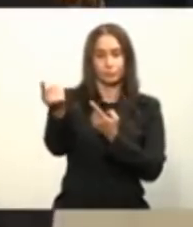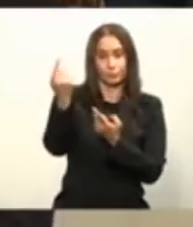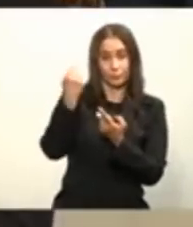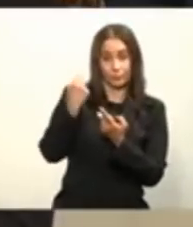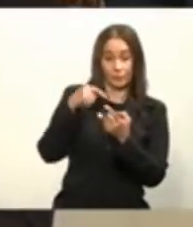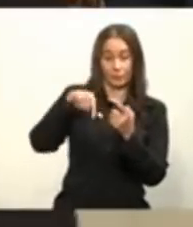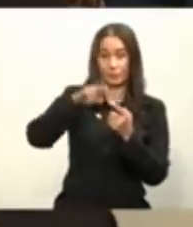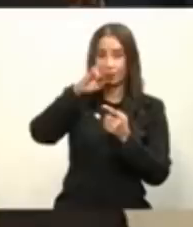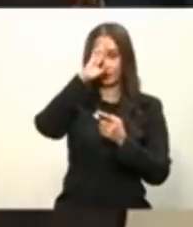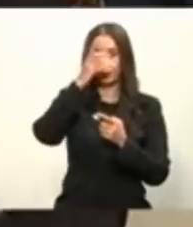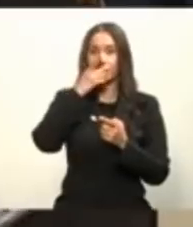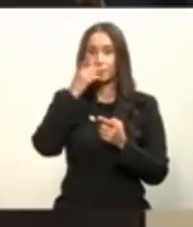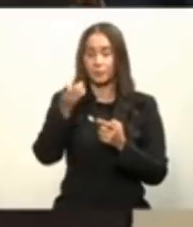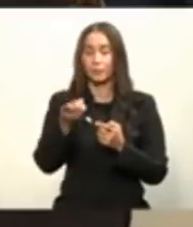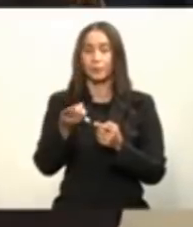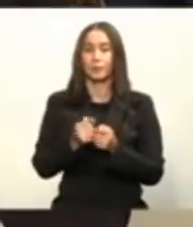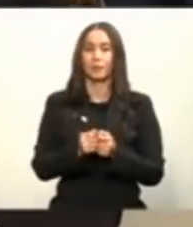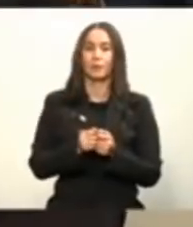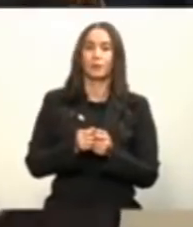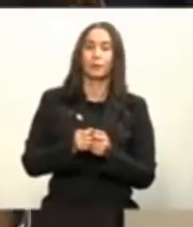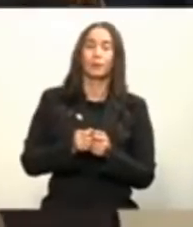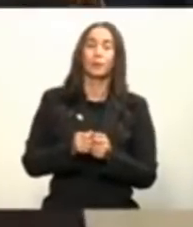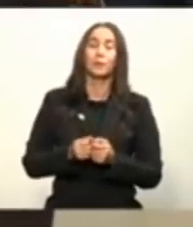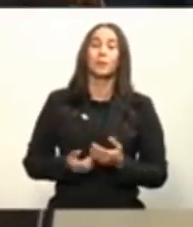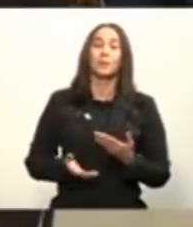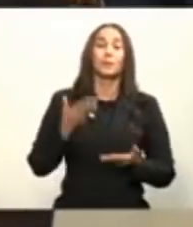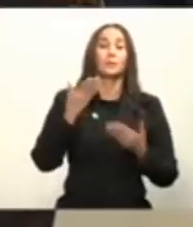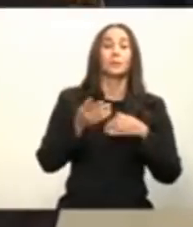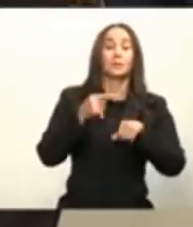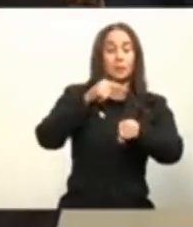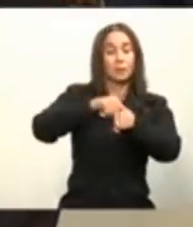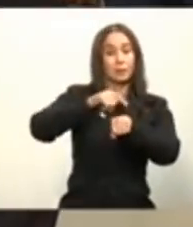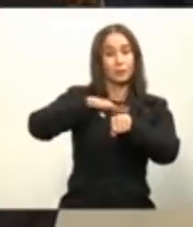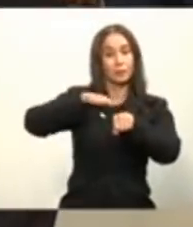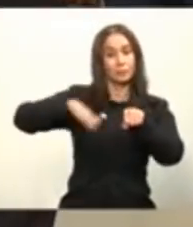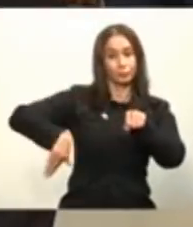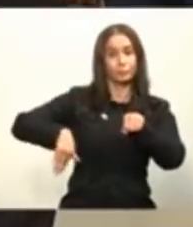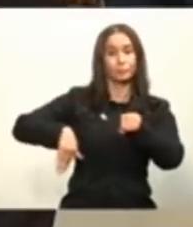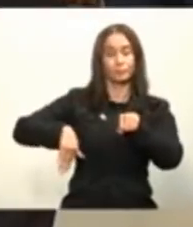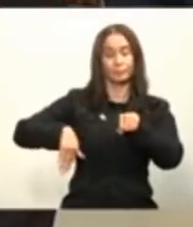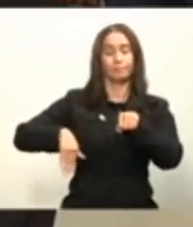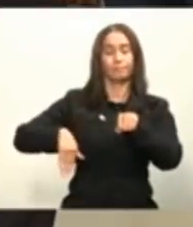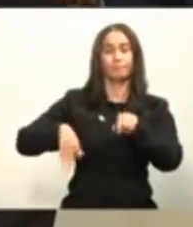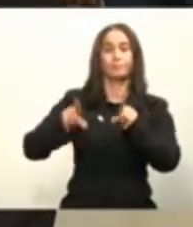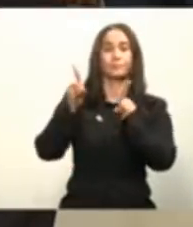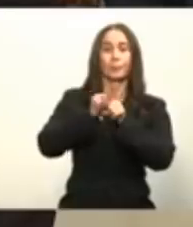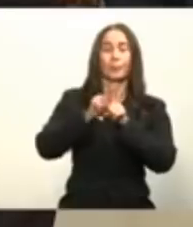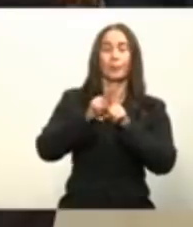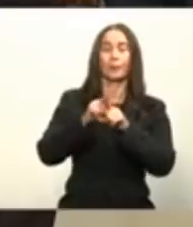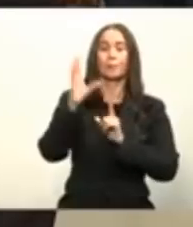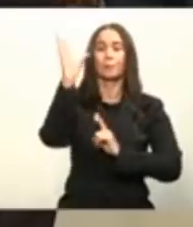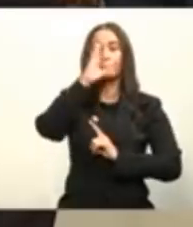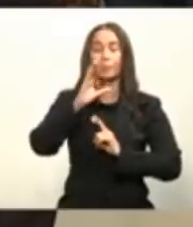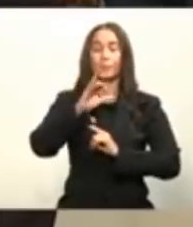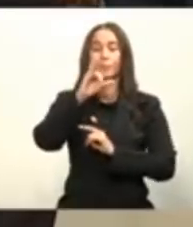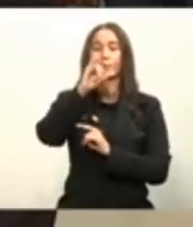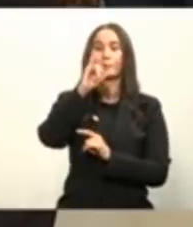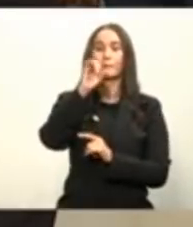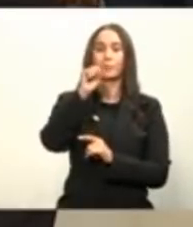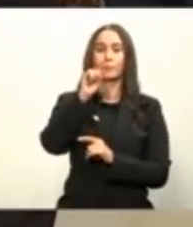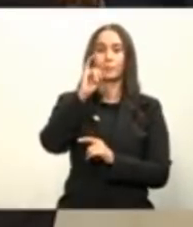antes y lo más costoso es que no lleguen a tiempo también acudimos a Sinovac